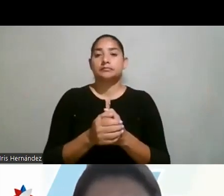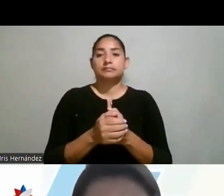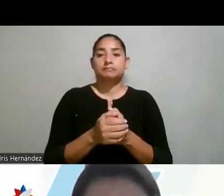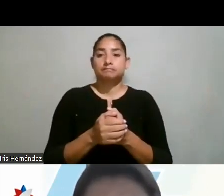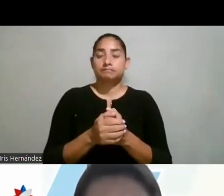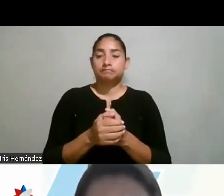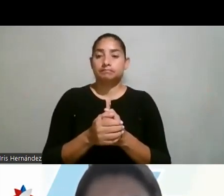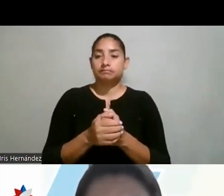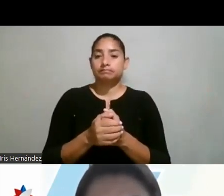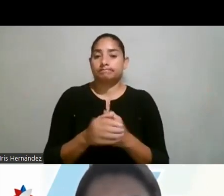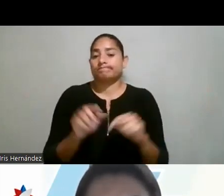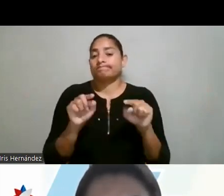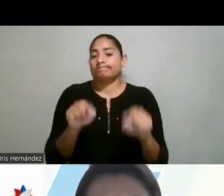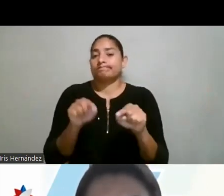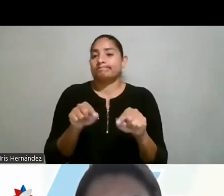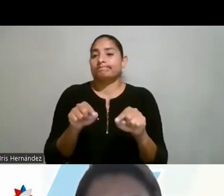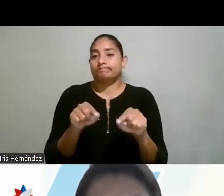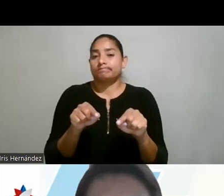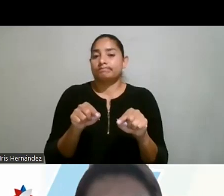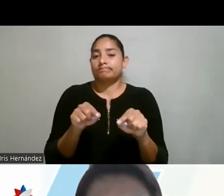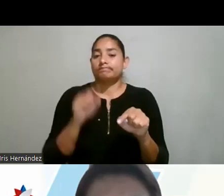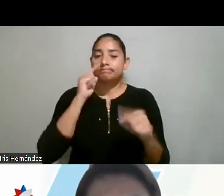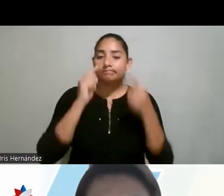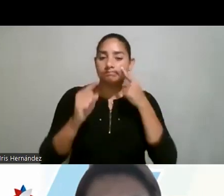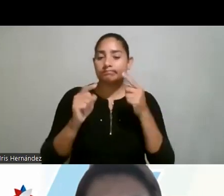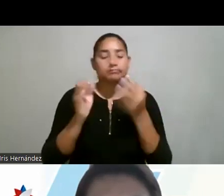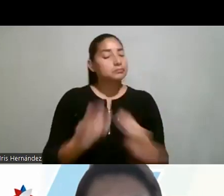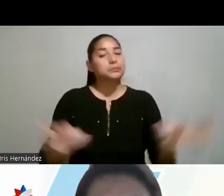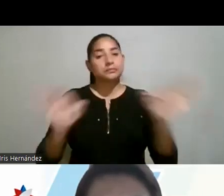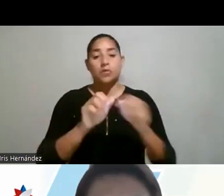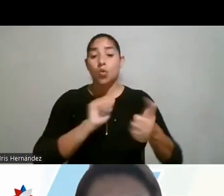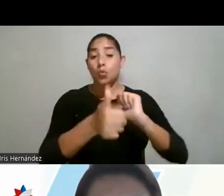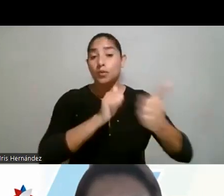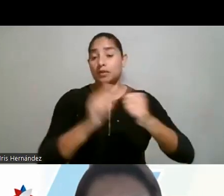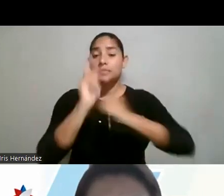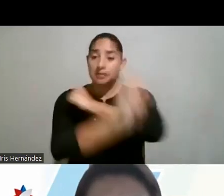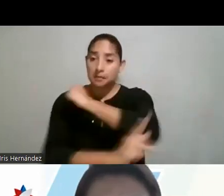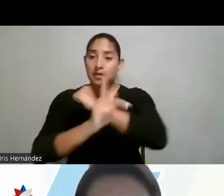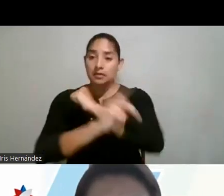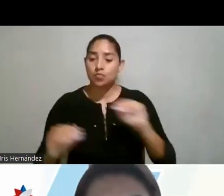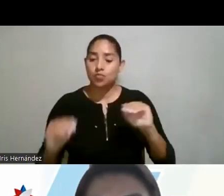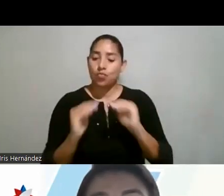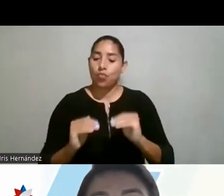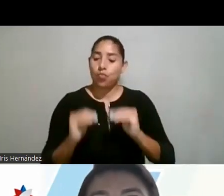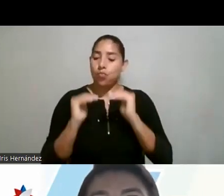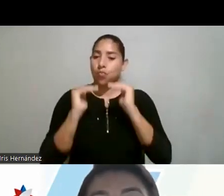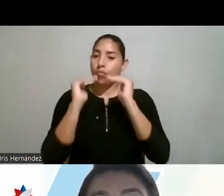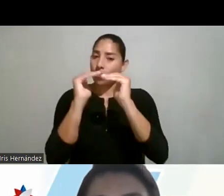aquí resulta clave para la competitividad del país, para un desarrollo